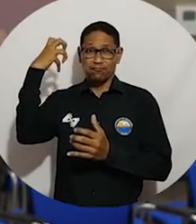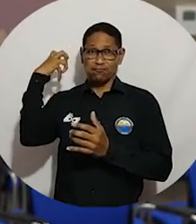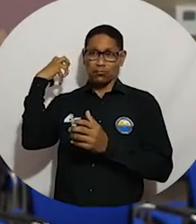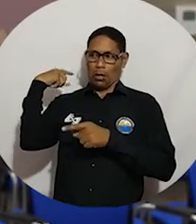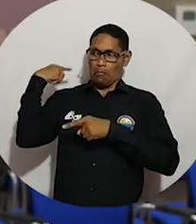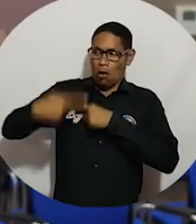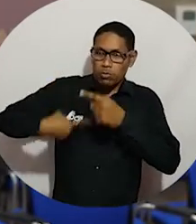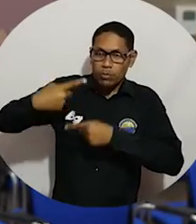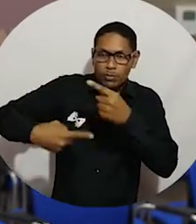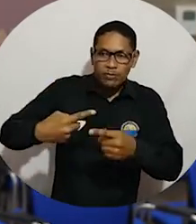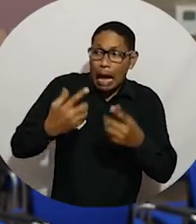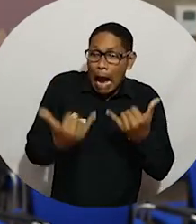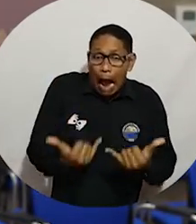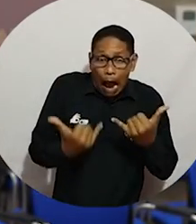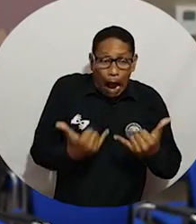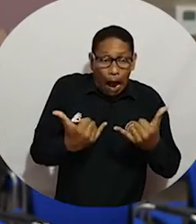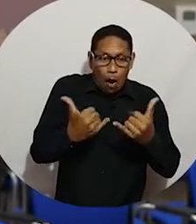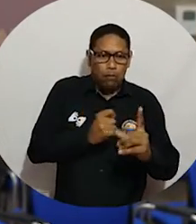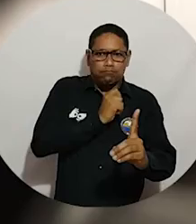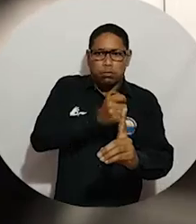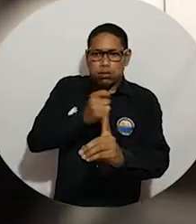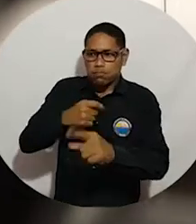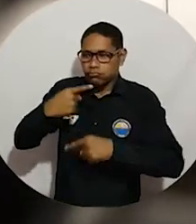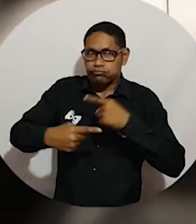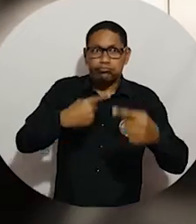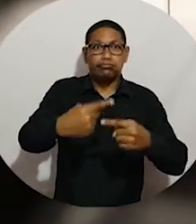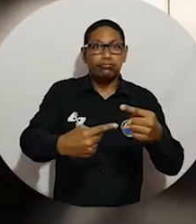del pasado, pero también el patrimonio actual.